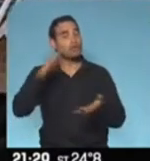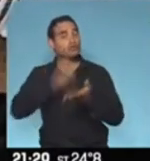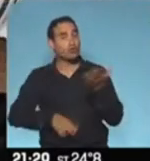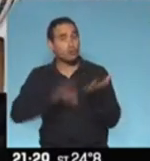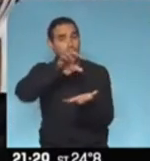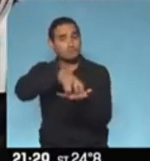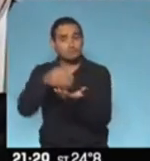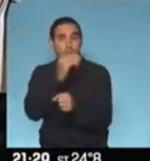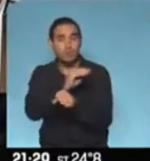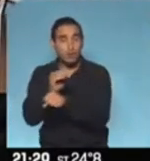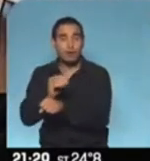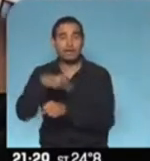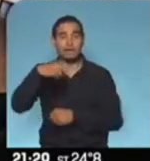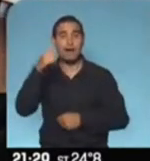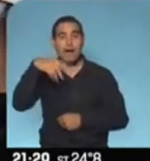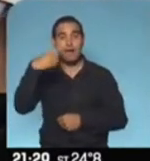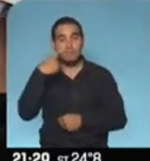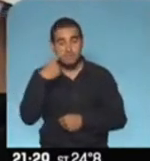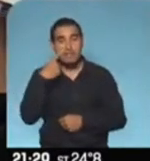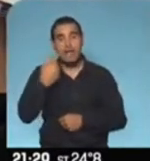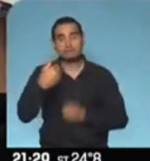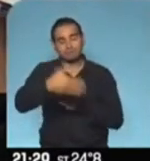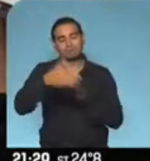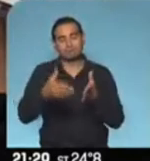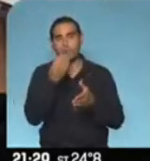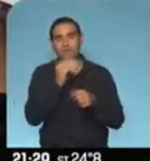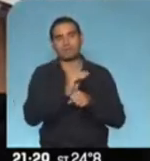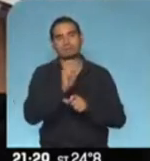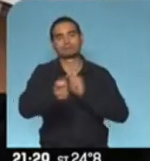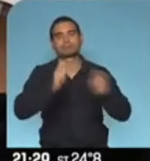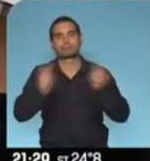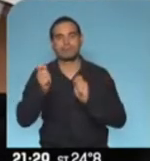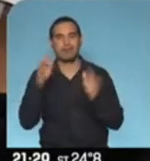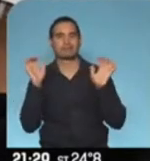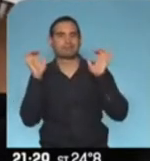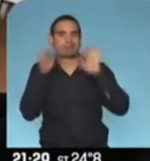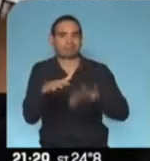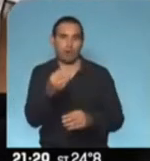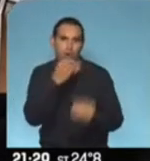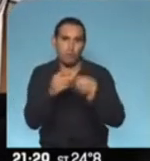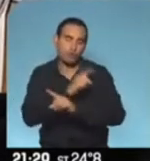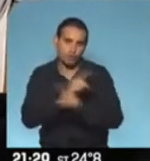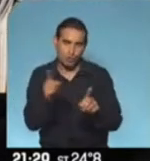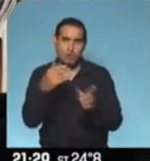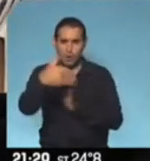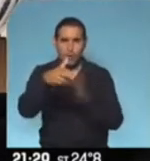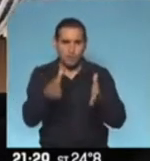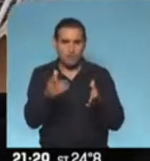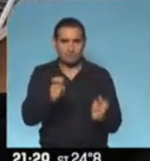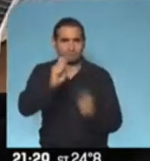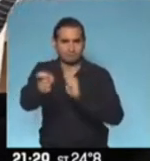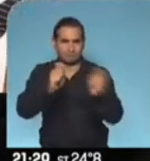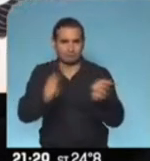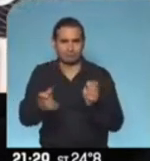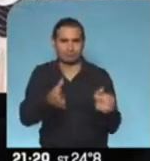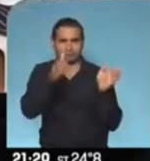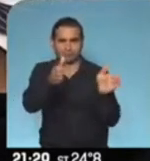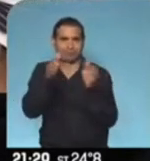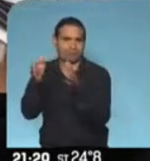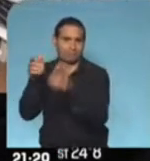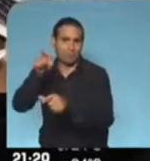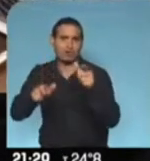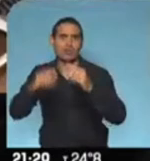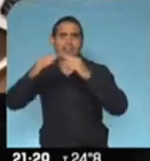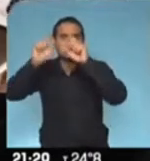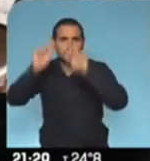de pami. Van a pasar a modalidad de vianda. La idea es que no estén en el comedor y que se puedan llevar el alimento para comerlo en su casa.